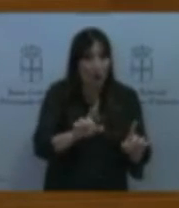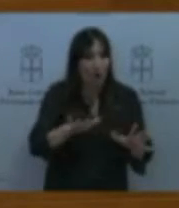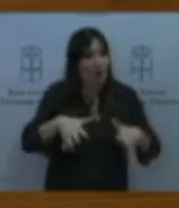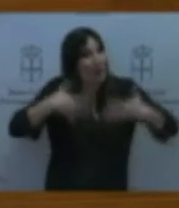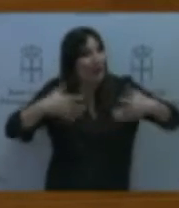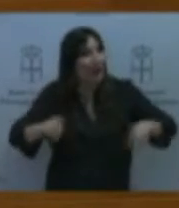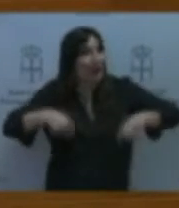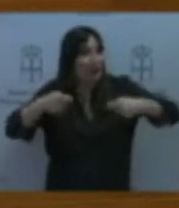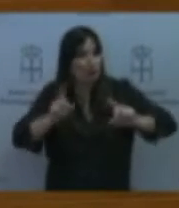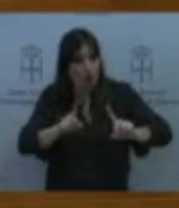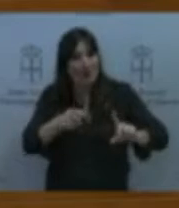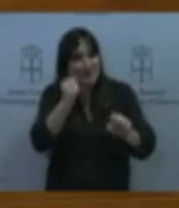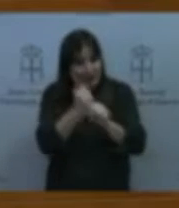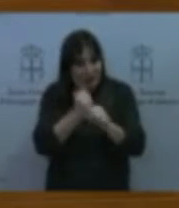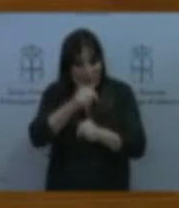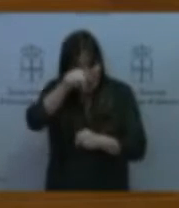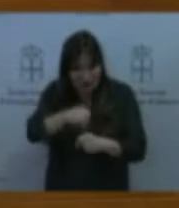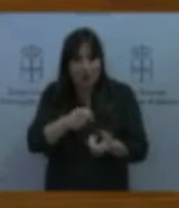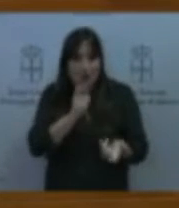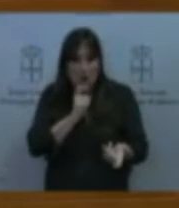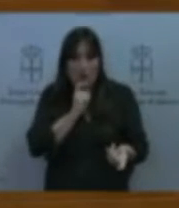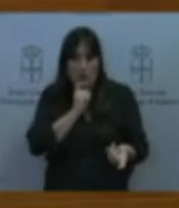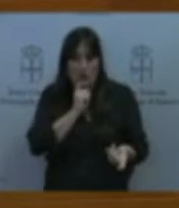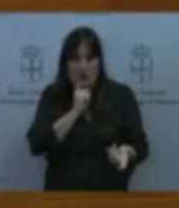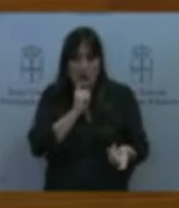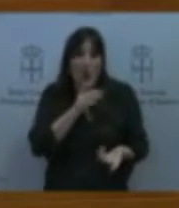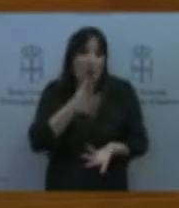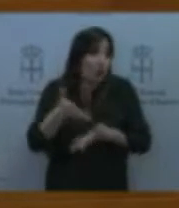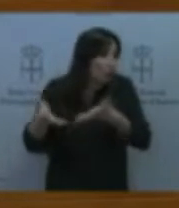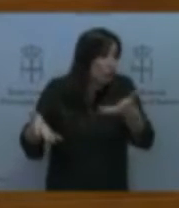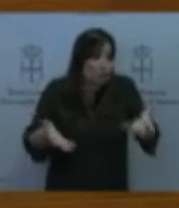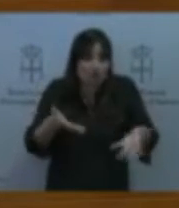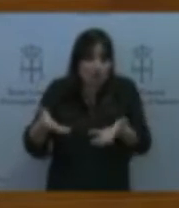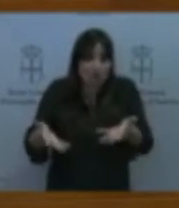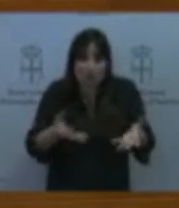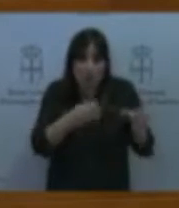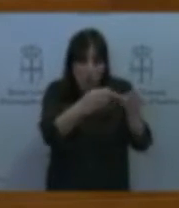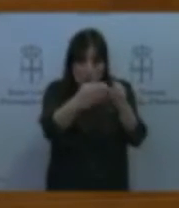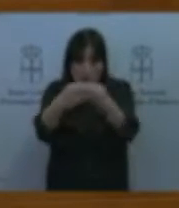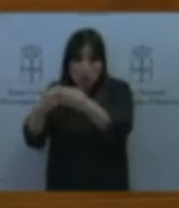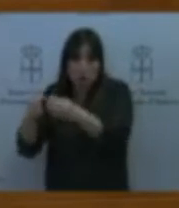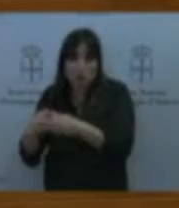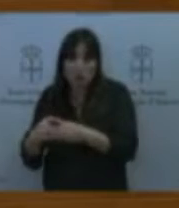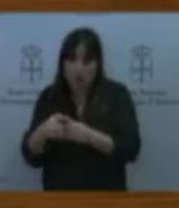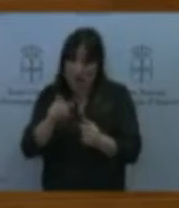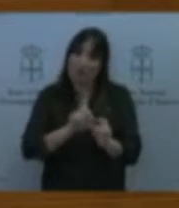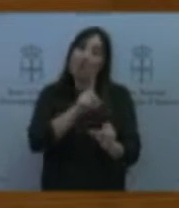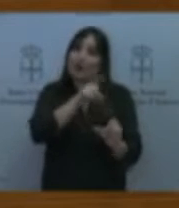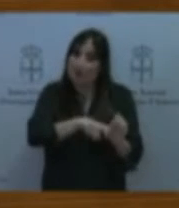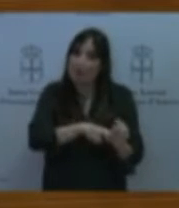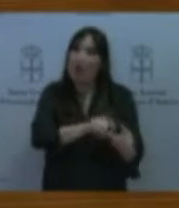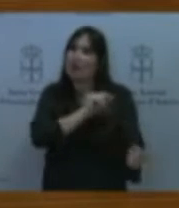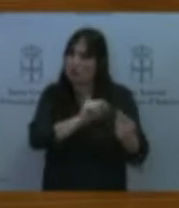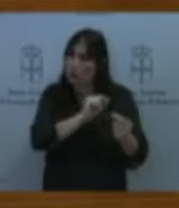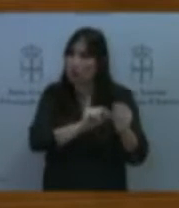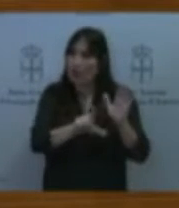y que por las razones que sean y todos los grupos parlamentarios que estuvieron discutiendo esa ley consideraron conveniente